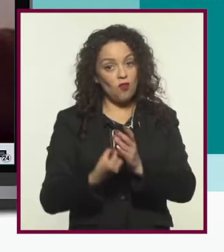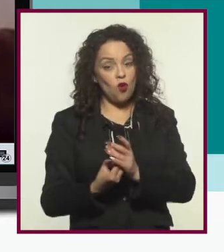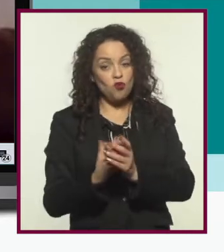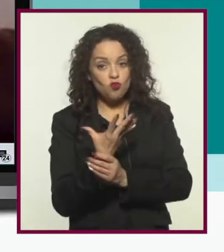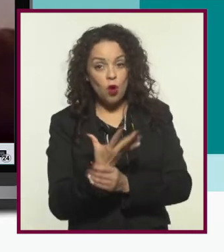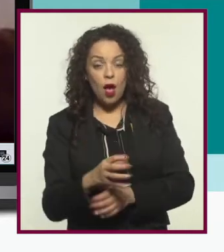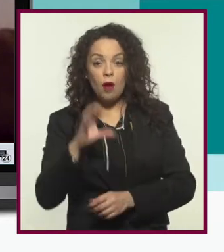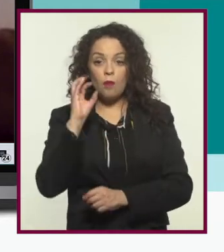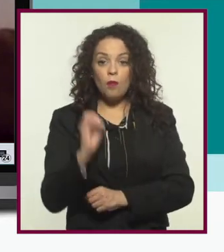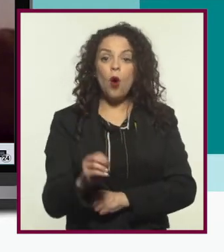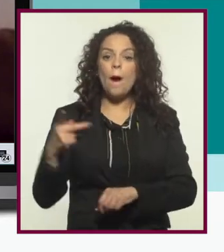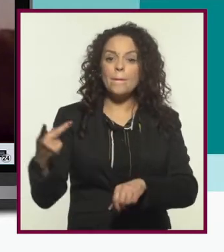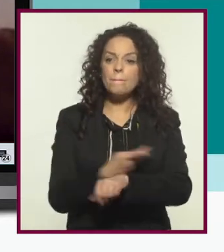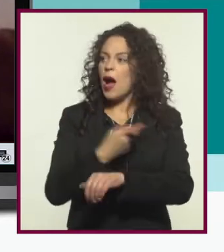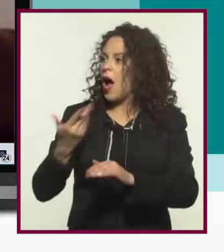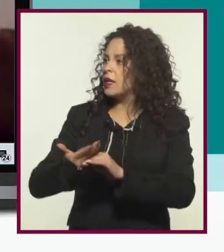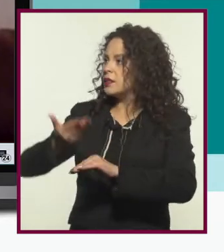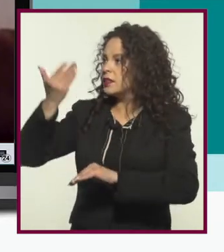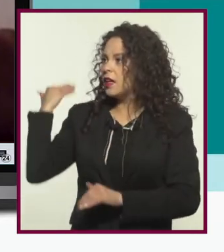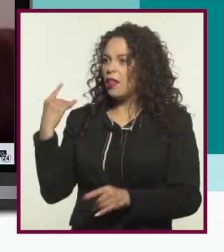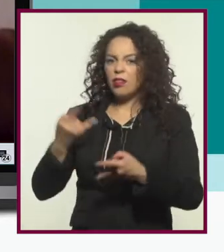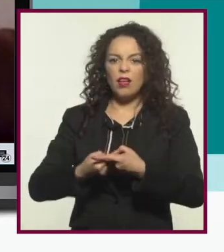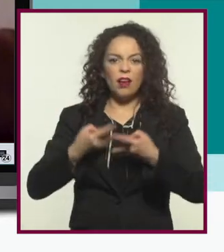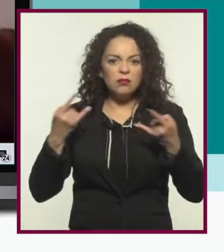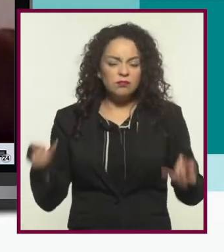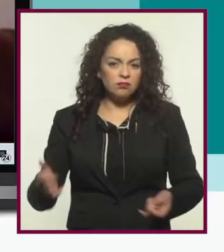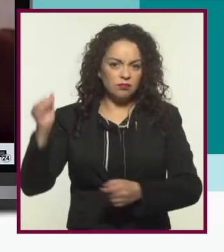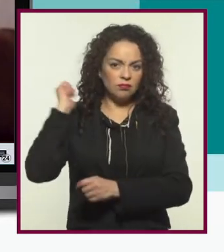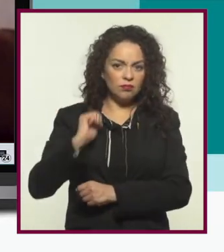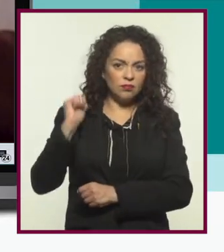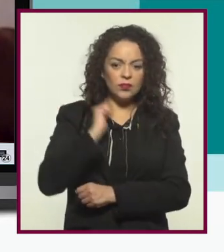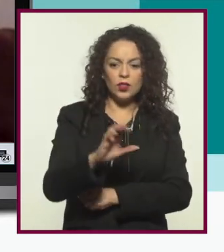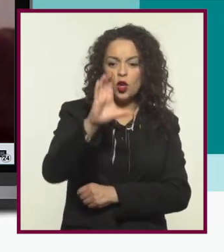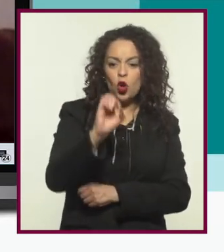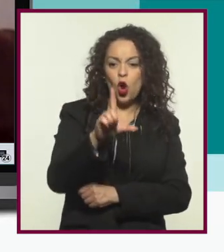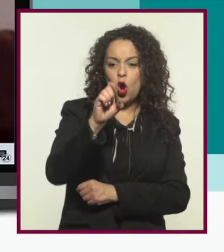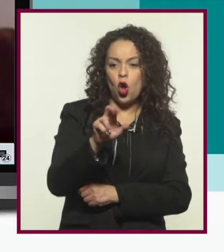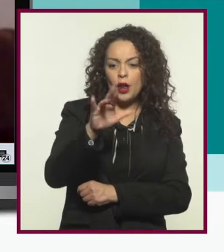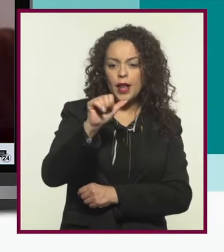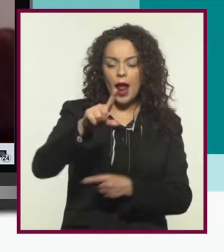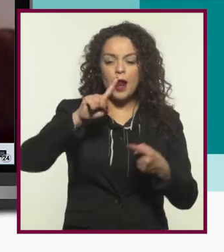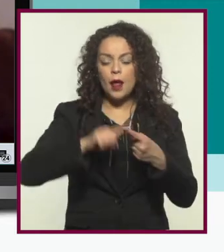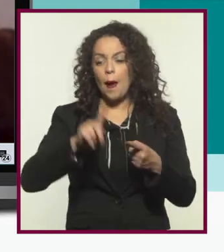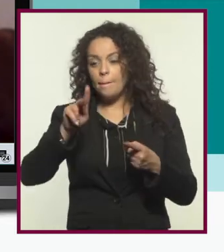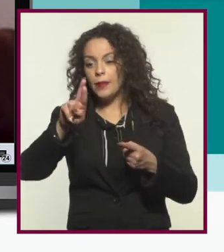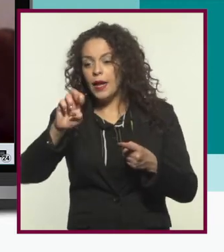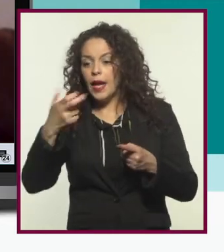con una reescritura de nuestro pasado, qué sé yo, prehispánico o colonial.